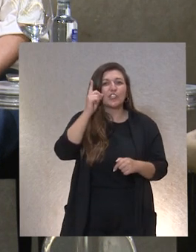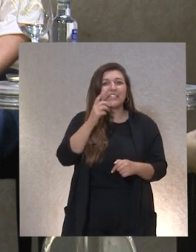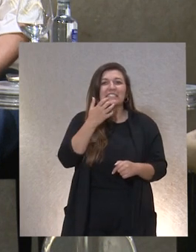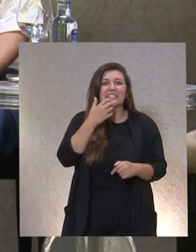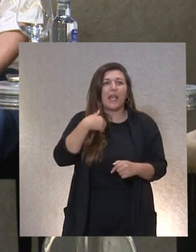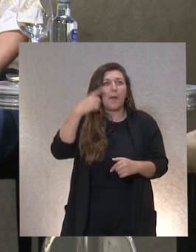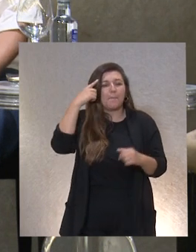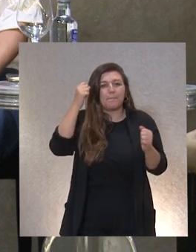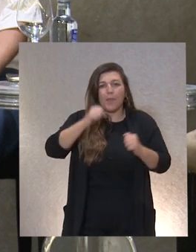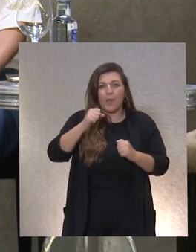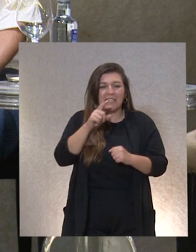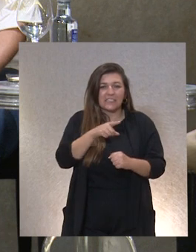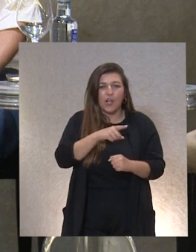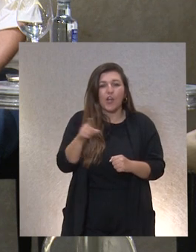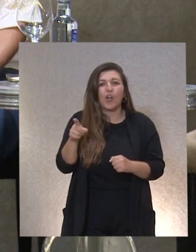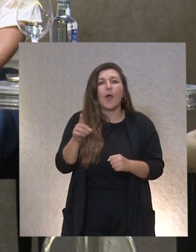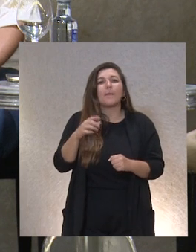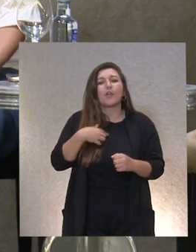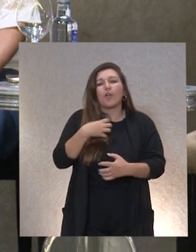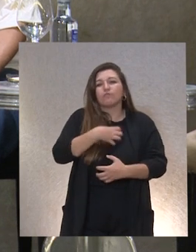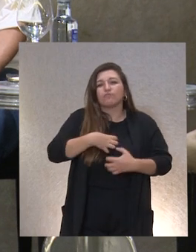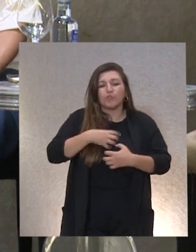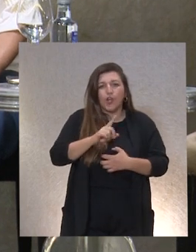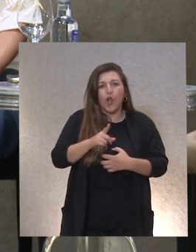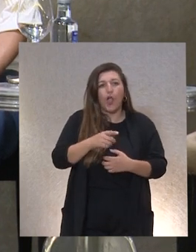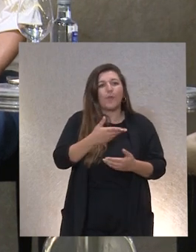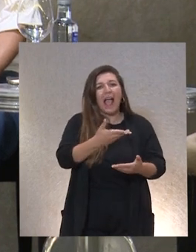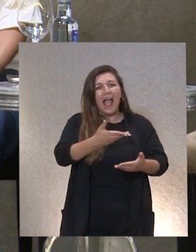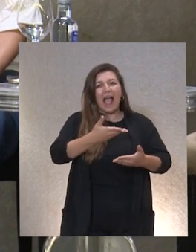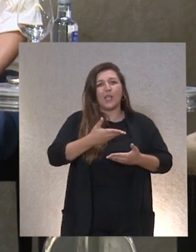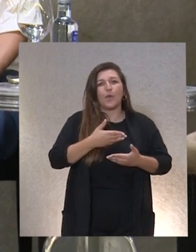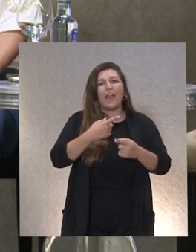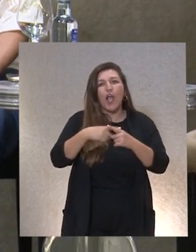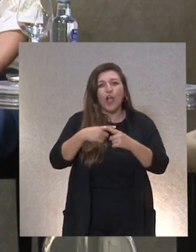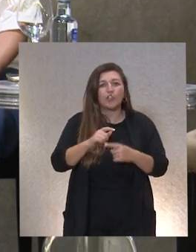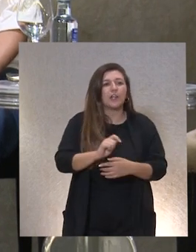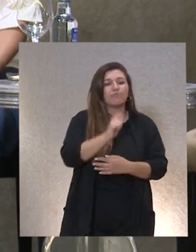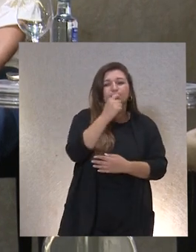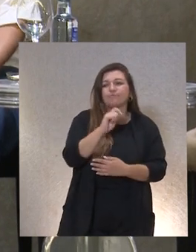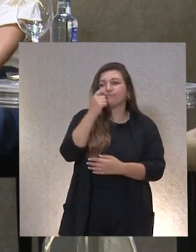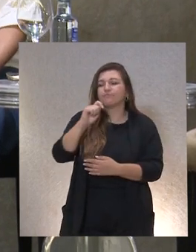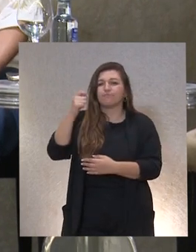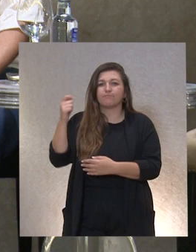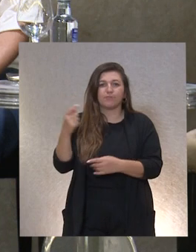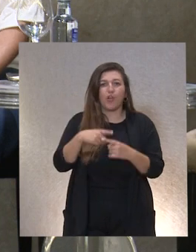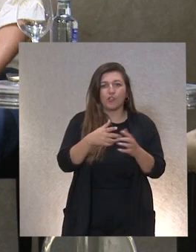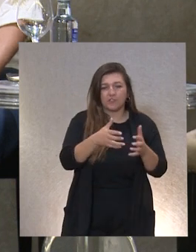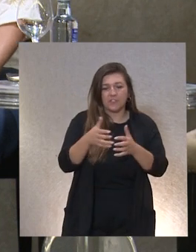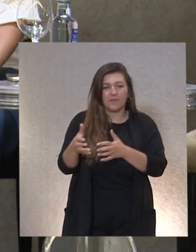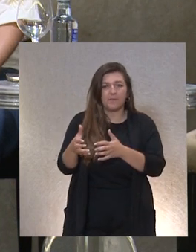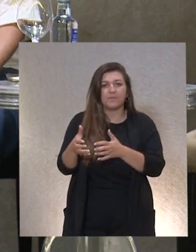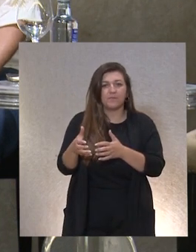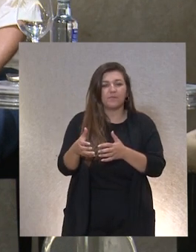propia madurez no me ha revuelto sino que me ha ayudado a conseguir muchas cosas más y además como Carmen nos digo